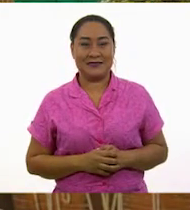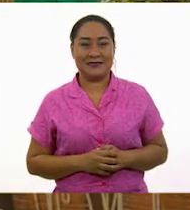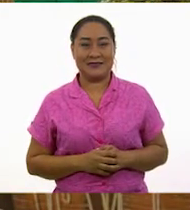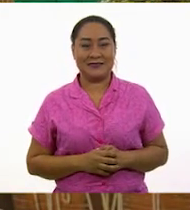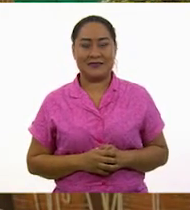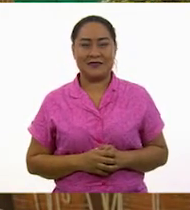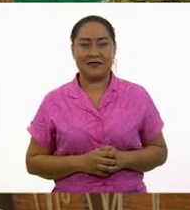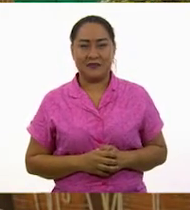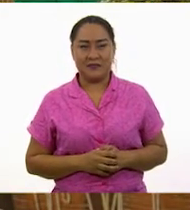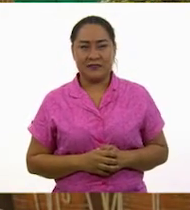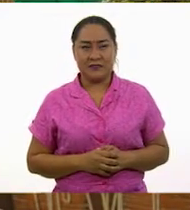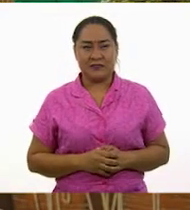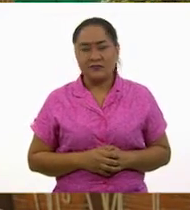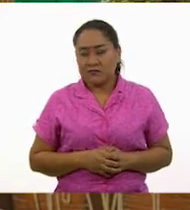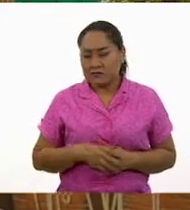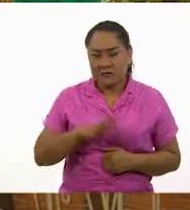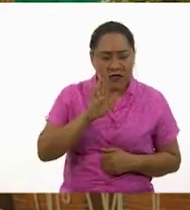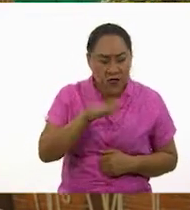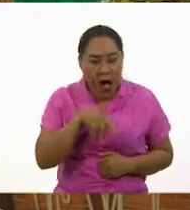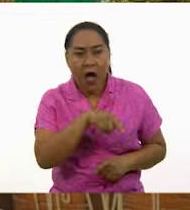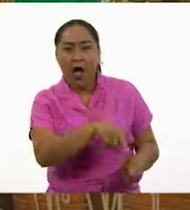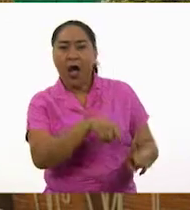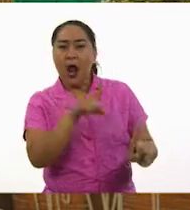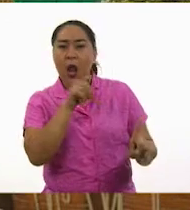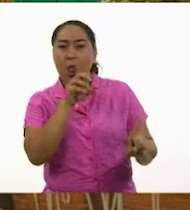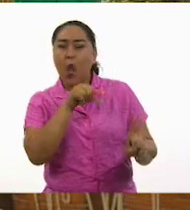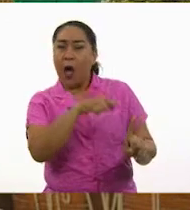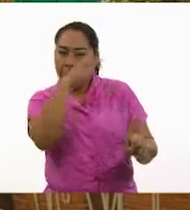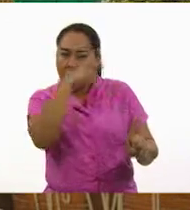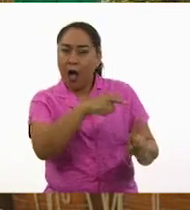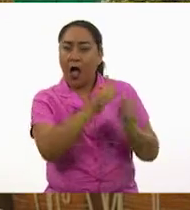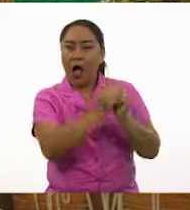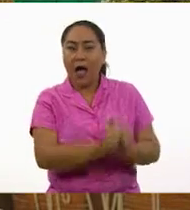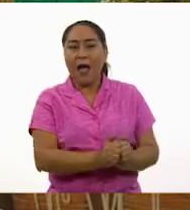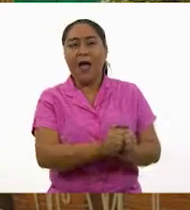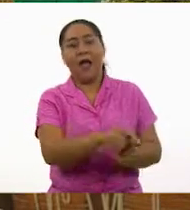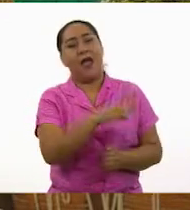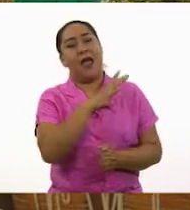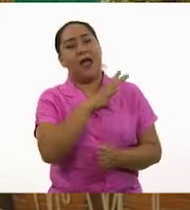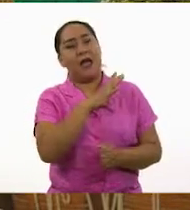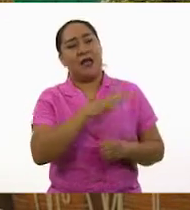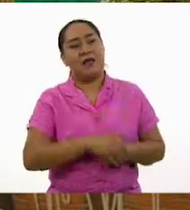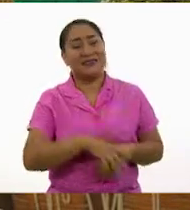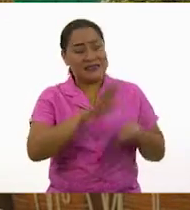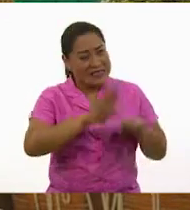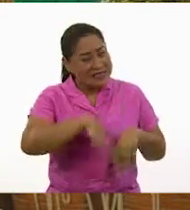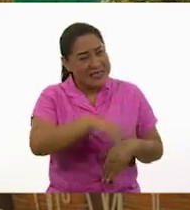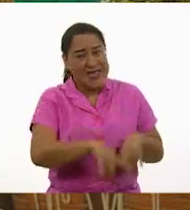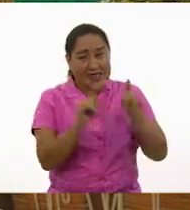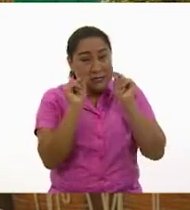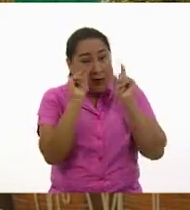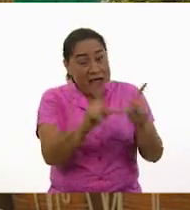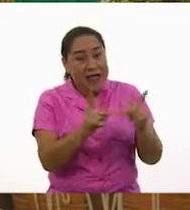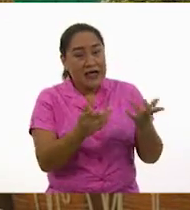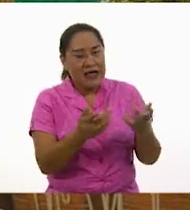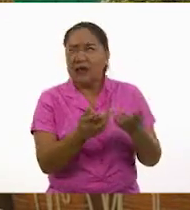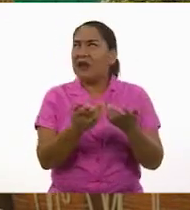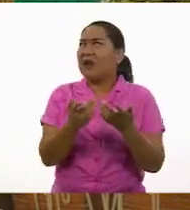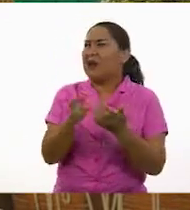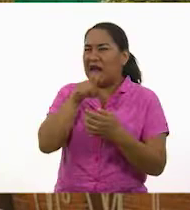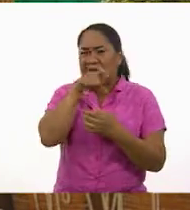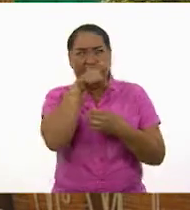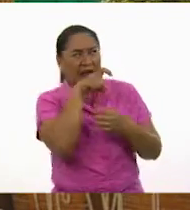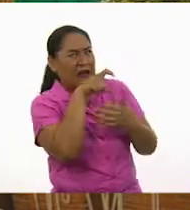¡Ay, Lolo! ¡Aquí estás! ¡Por fin te encuentro! ¡Lolo! ¡Despierta! ¿Qué pasa?